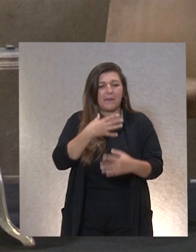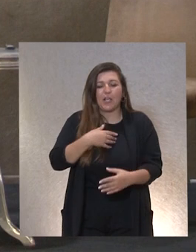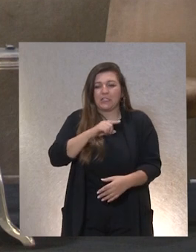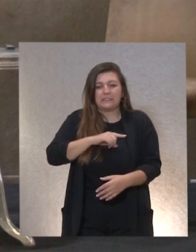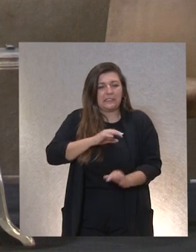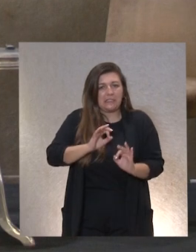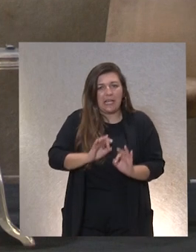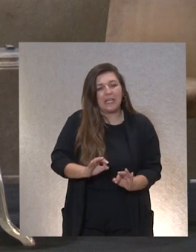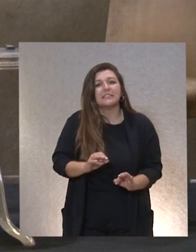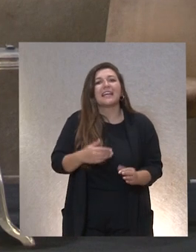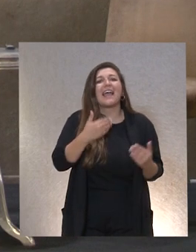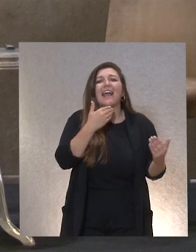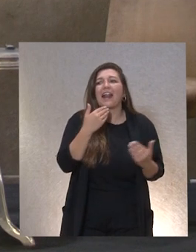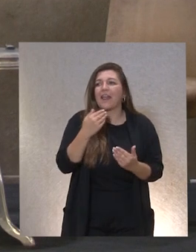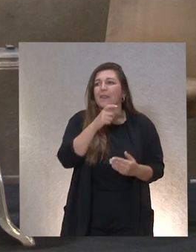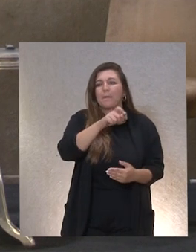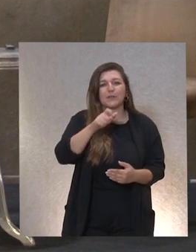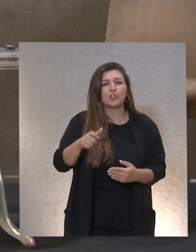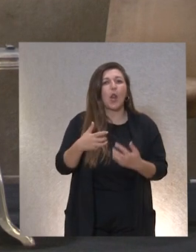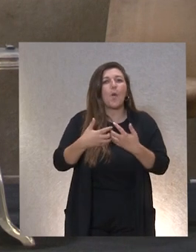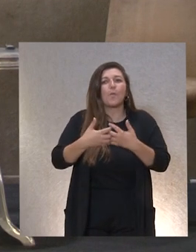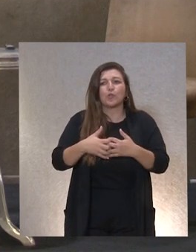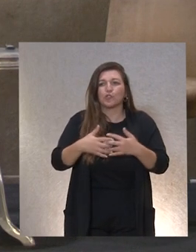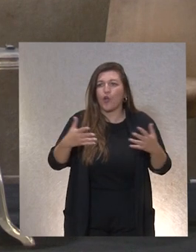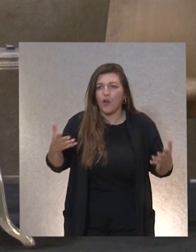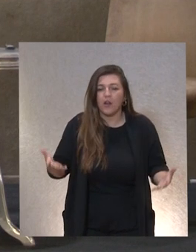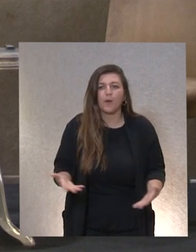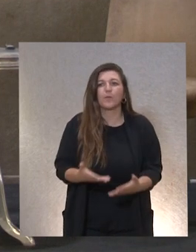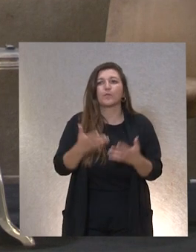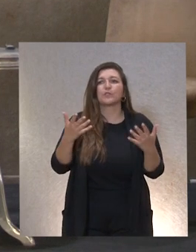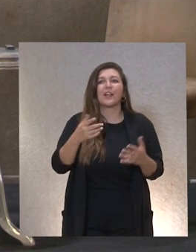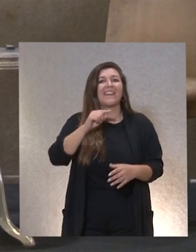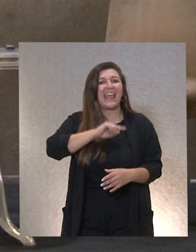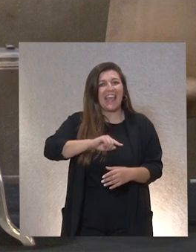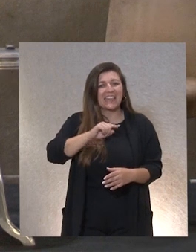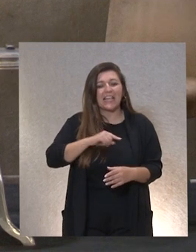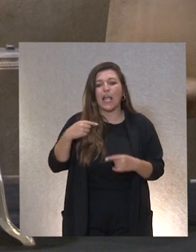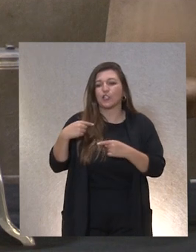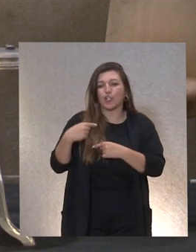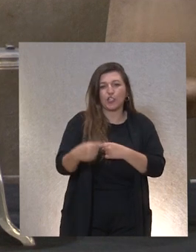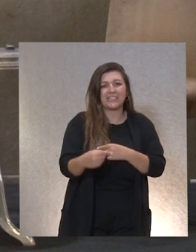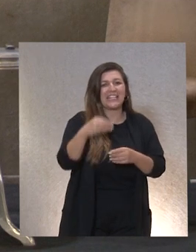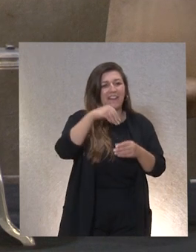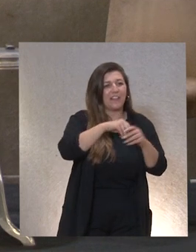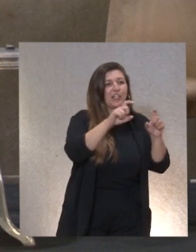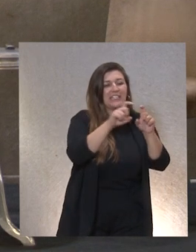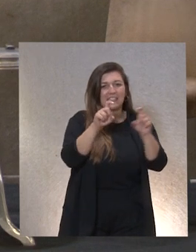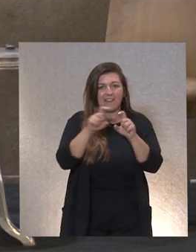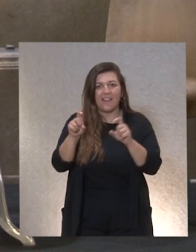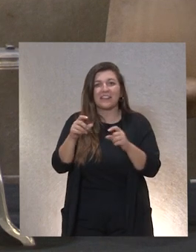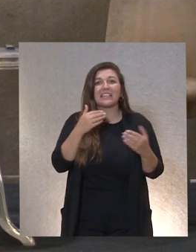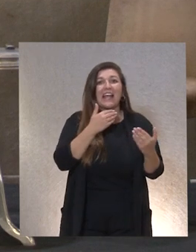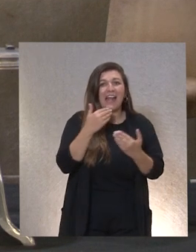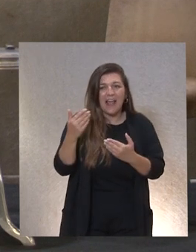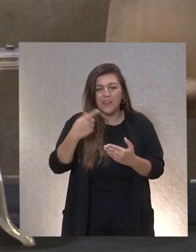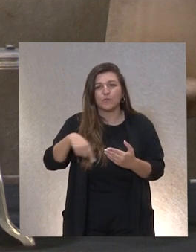agradecer a tantas personas que son el motor impulsor de que la ética esté en el día a día de las entidades agradecer a los que